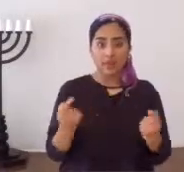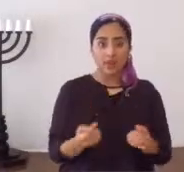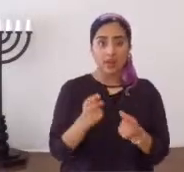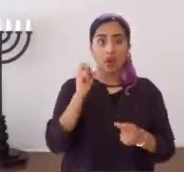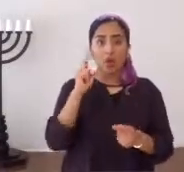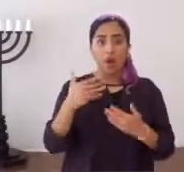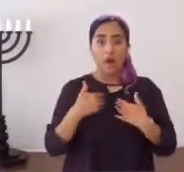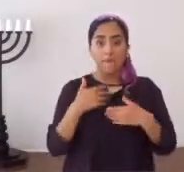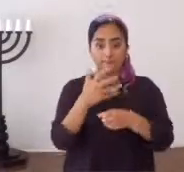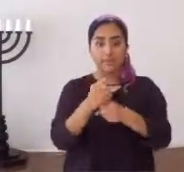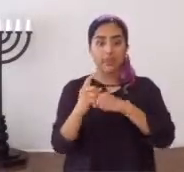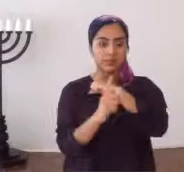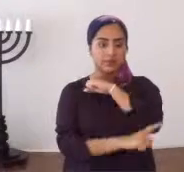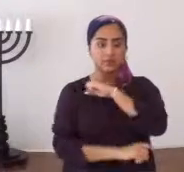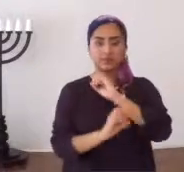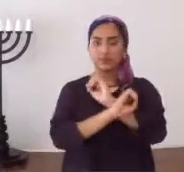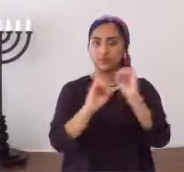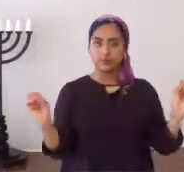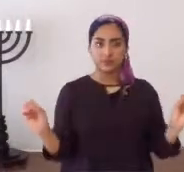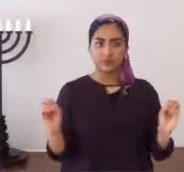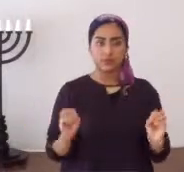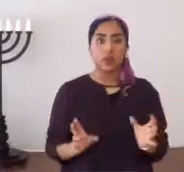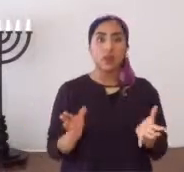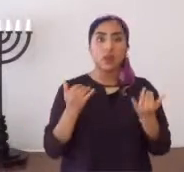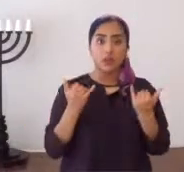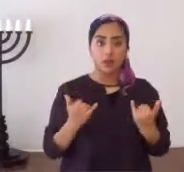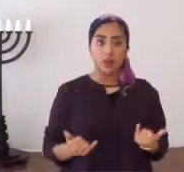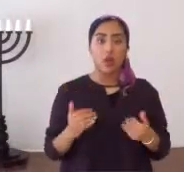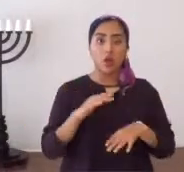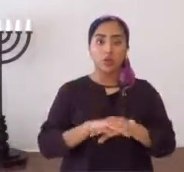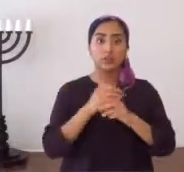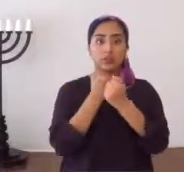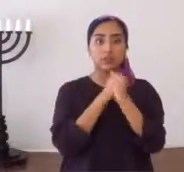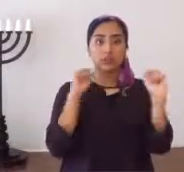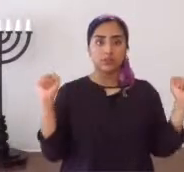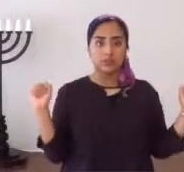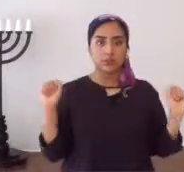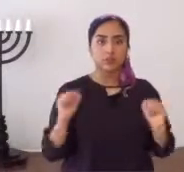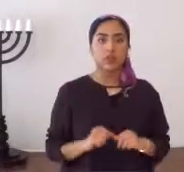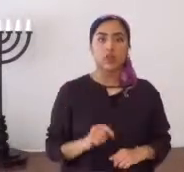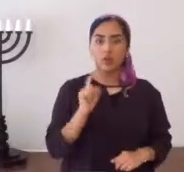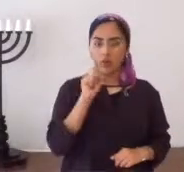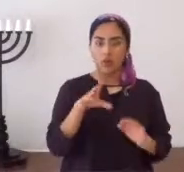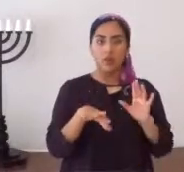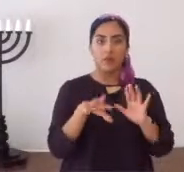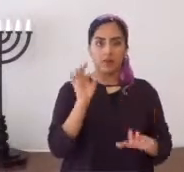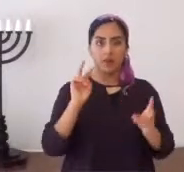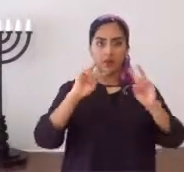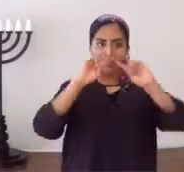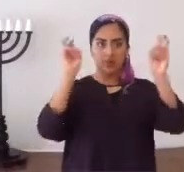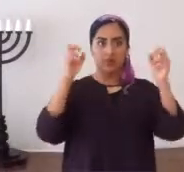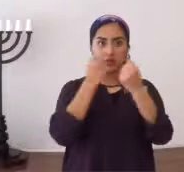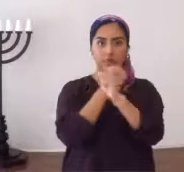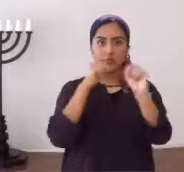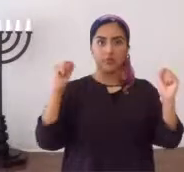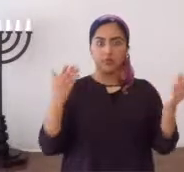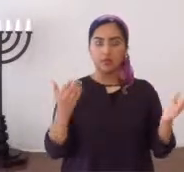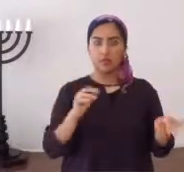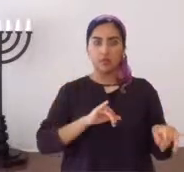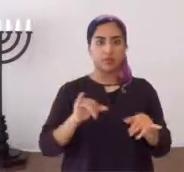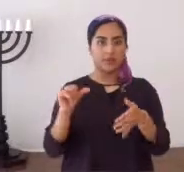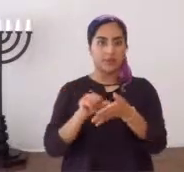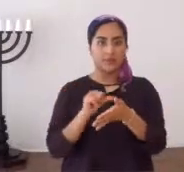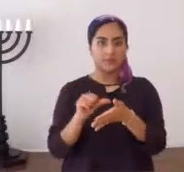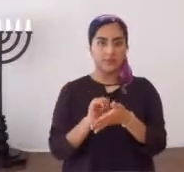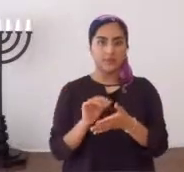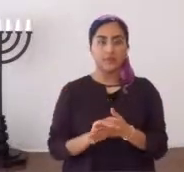para que no seáis, partícipes de sus pecados, ni recibís parte, de sus plagas, ahora, sobre la salvación, usted también encuentra, el